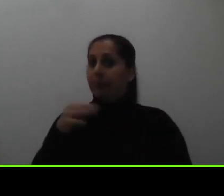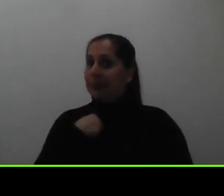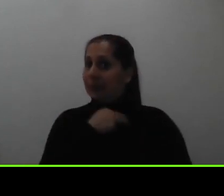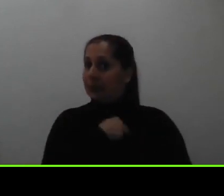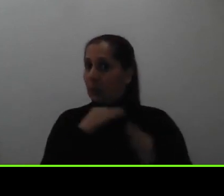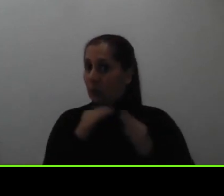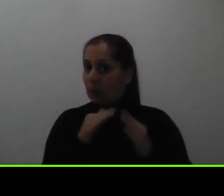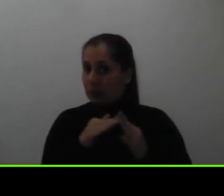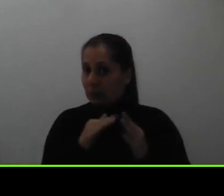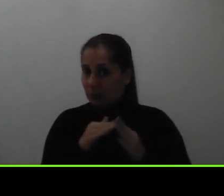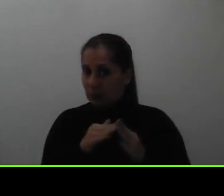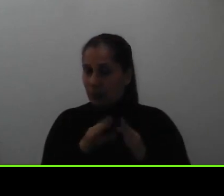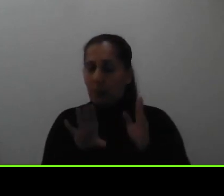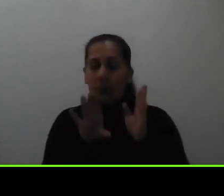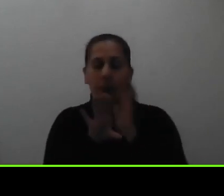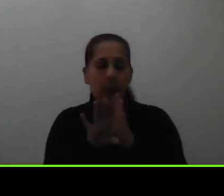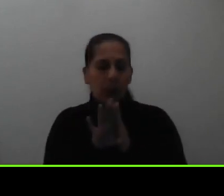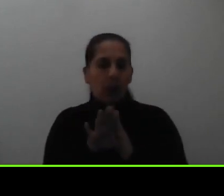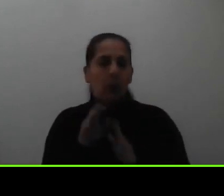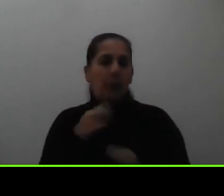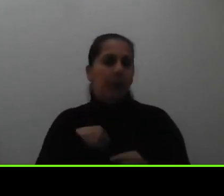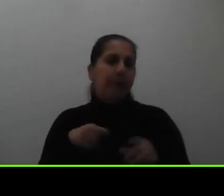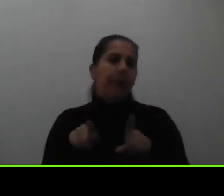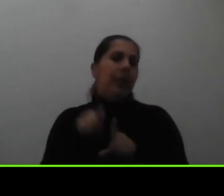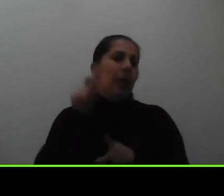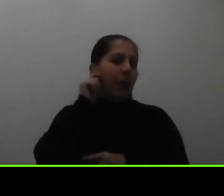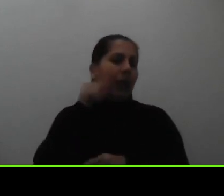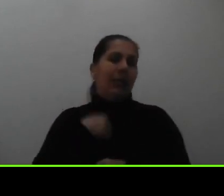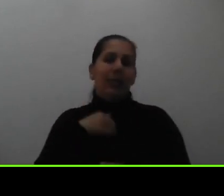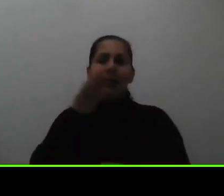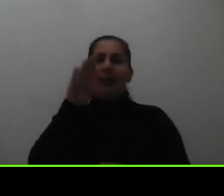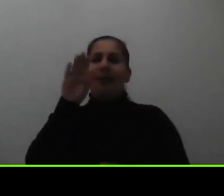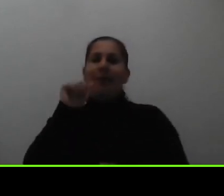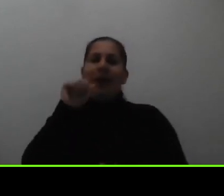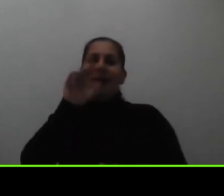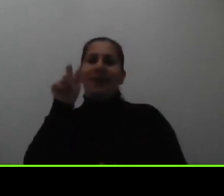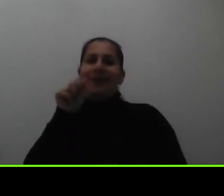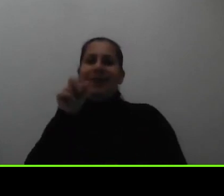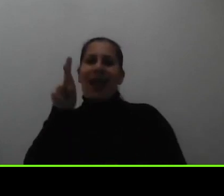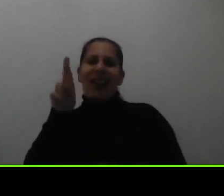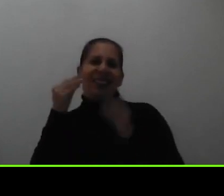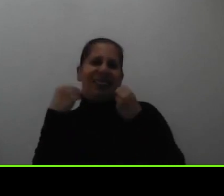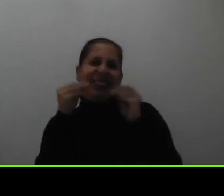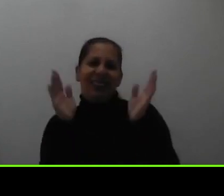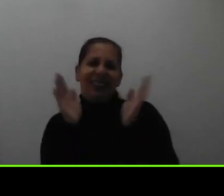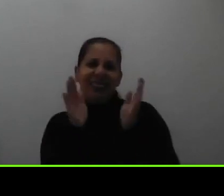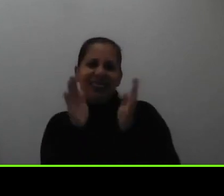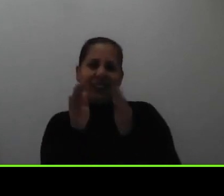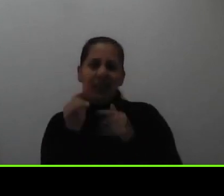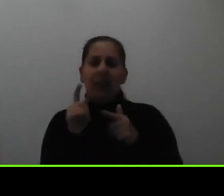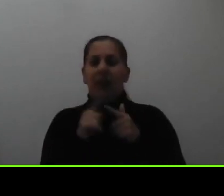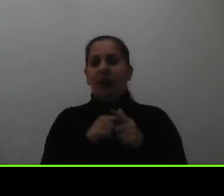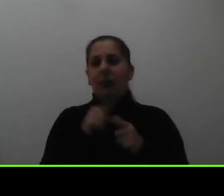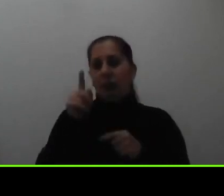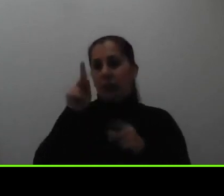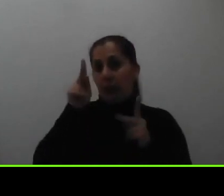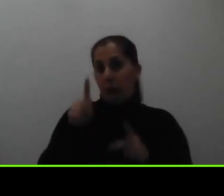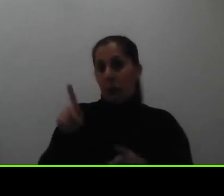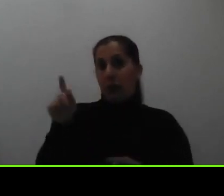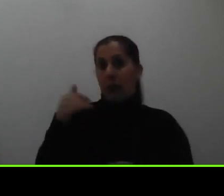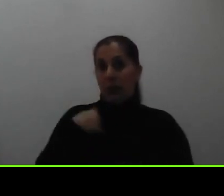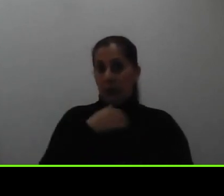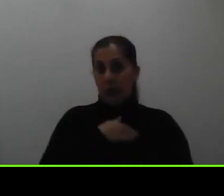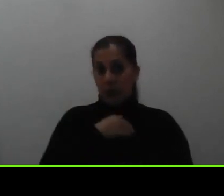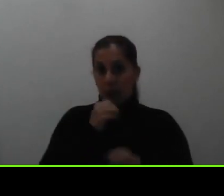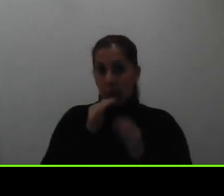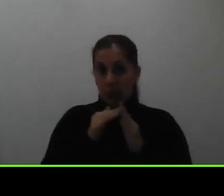que una de mis hermanas tiene un bazar y está inscrito en hacienda esa persona igual nos tiene que entregar lo del contador